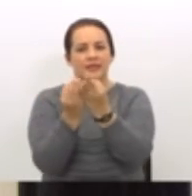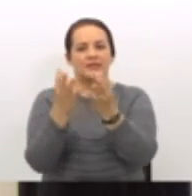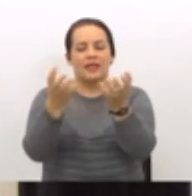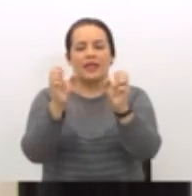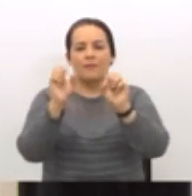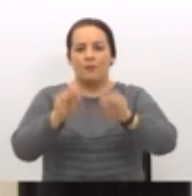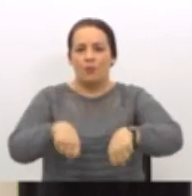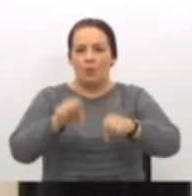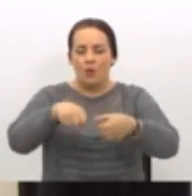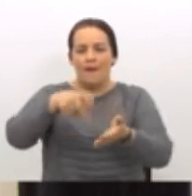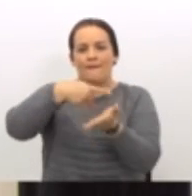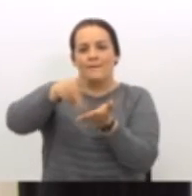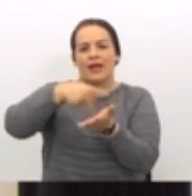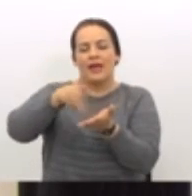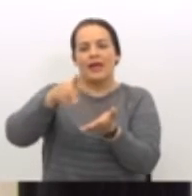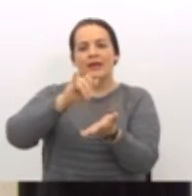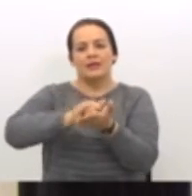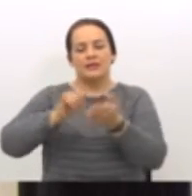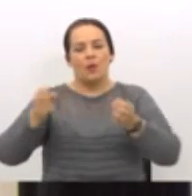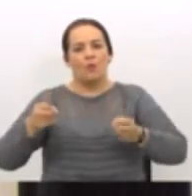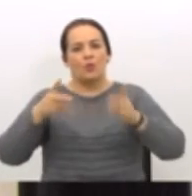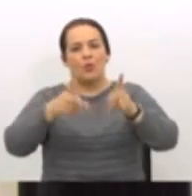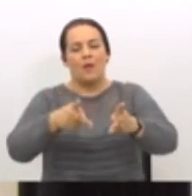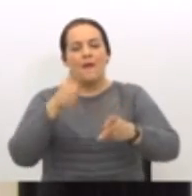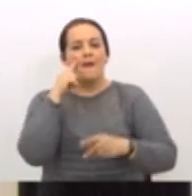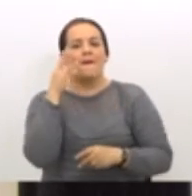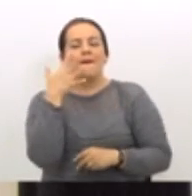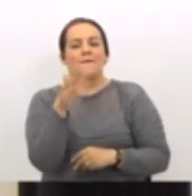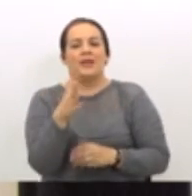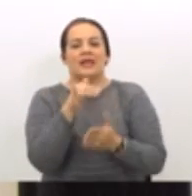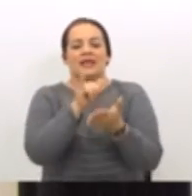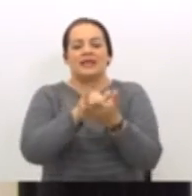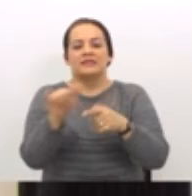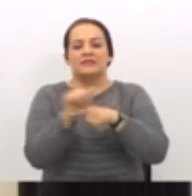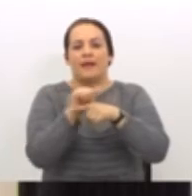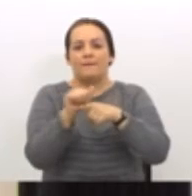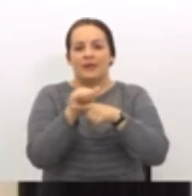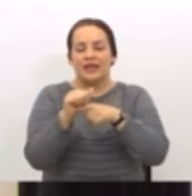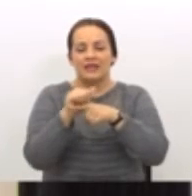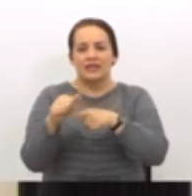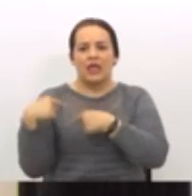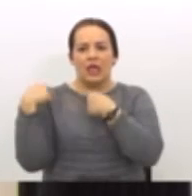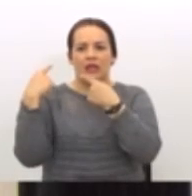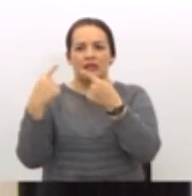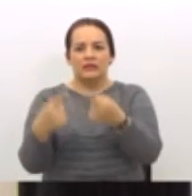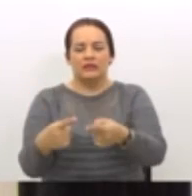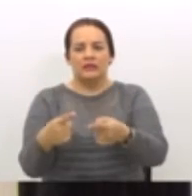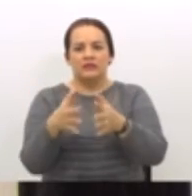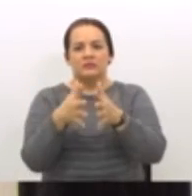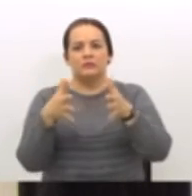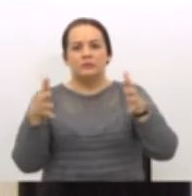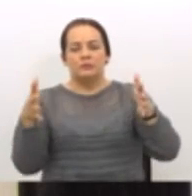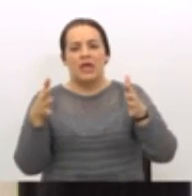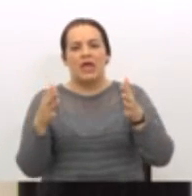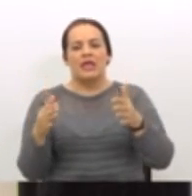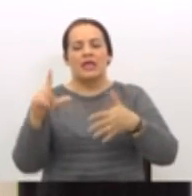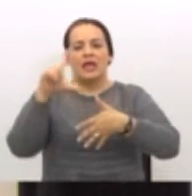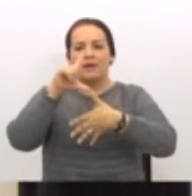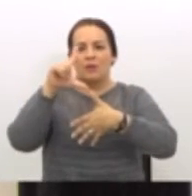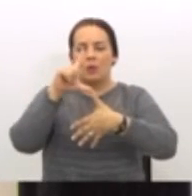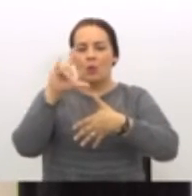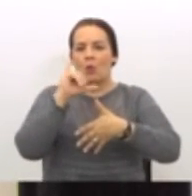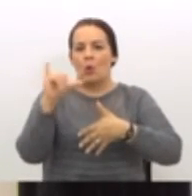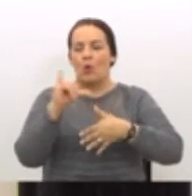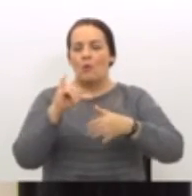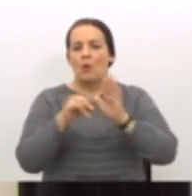oportunidad. Aunque pareciera que esta práctica se ha venido extendiendo en América Latina como modelo